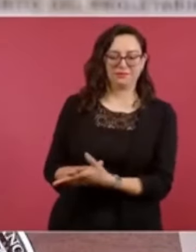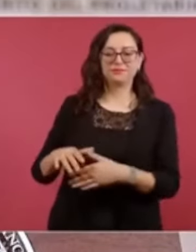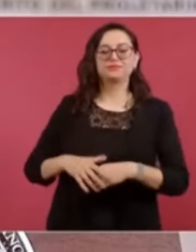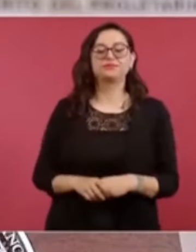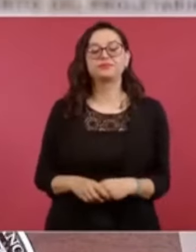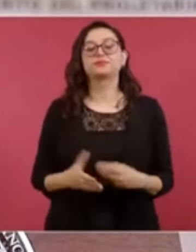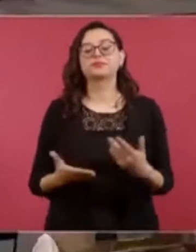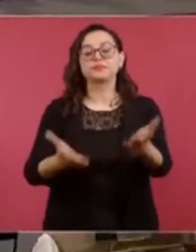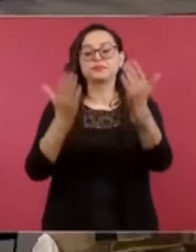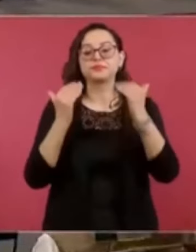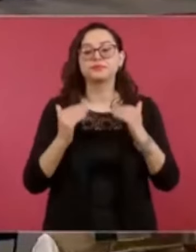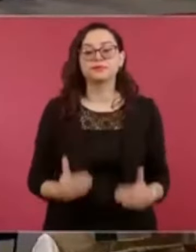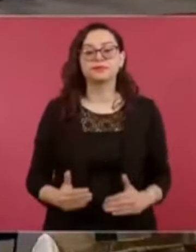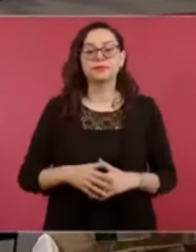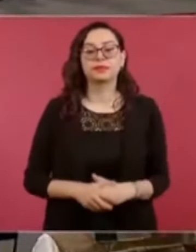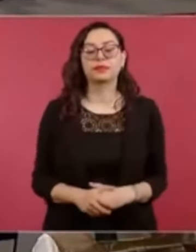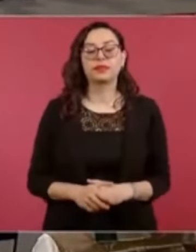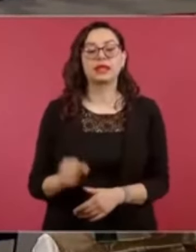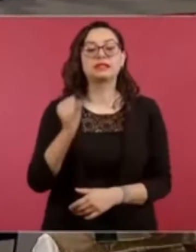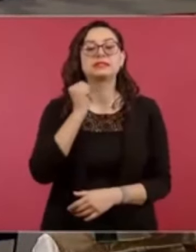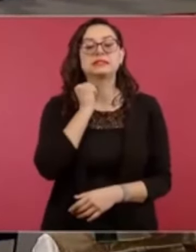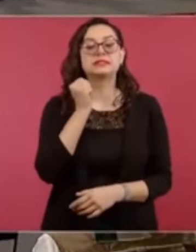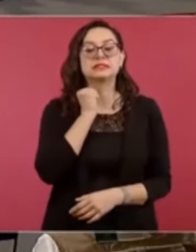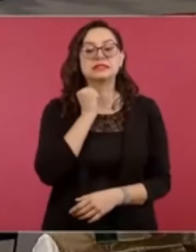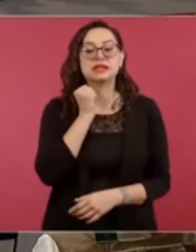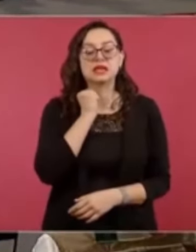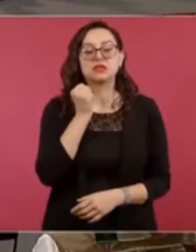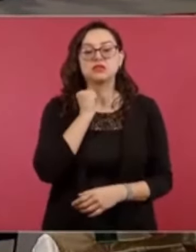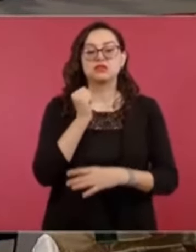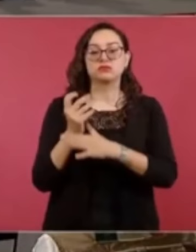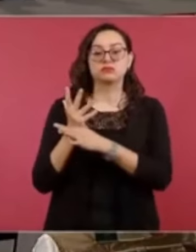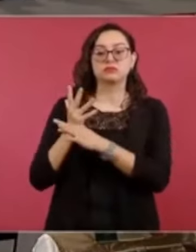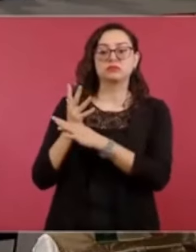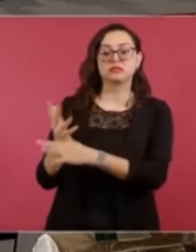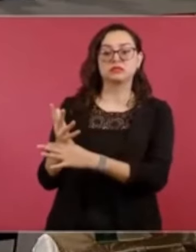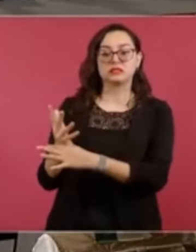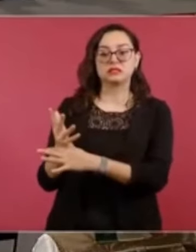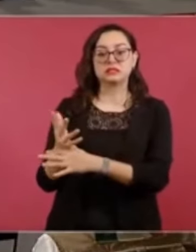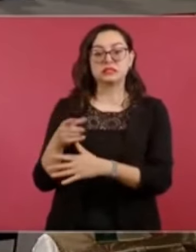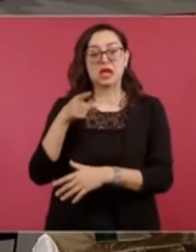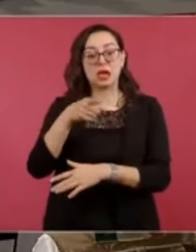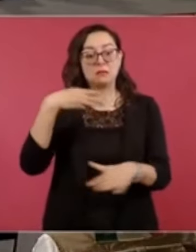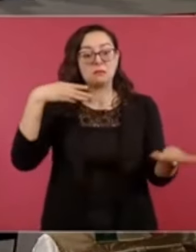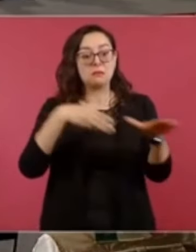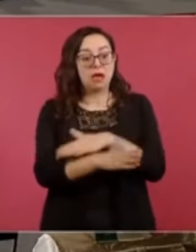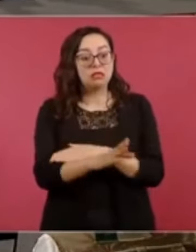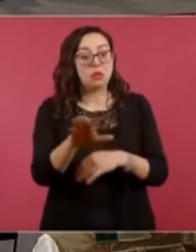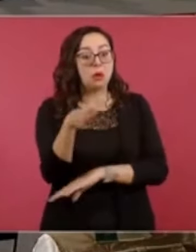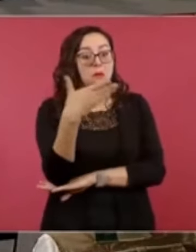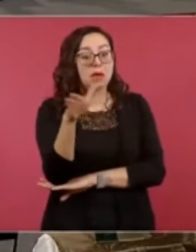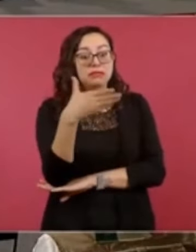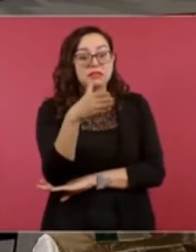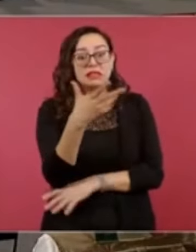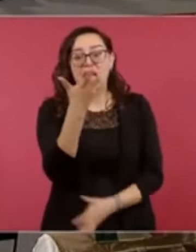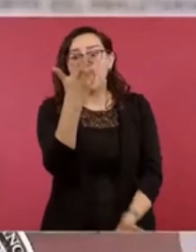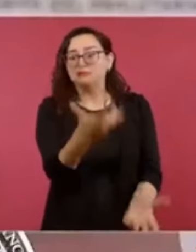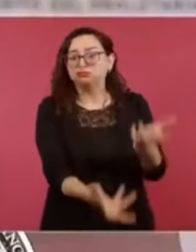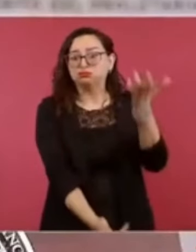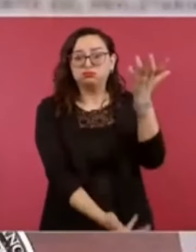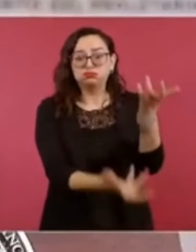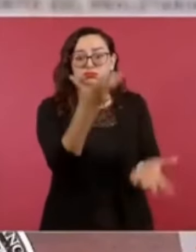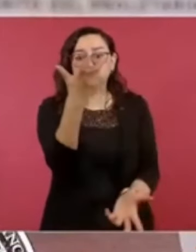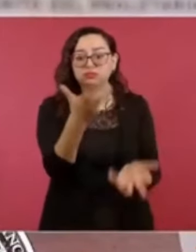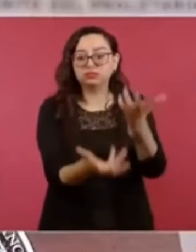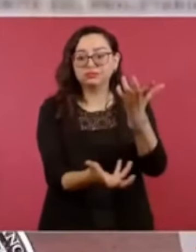Senador de oposición difunde video falso sobre supuesto incendio en el Metro Pantitlán. El pasado 14 de